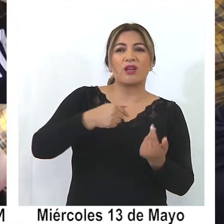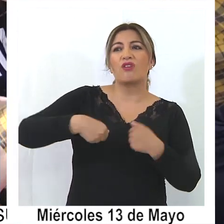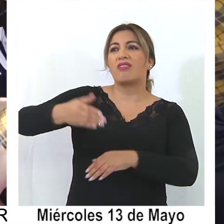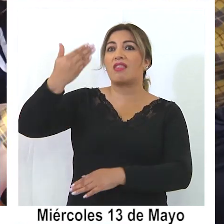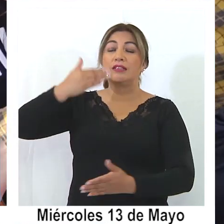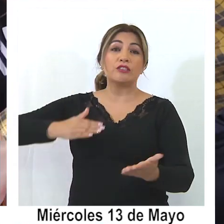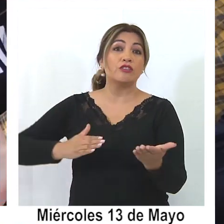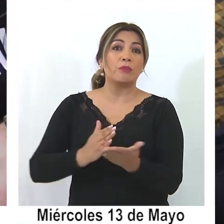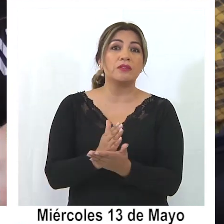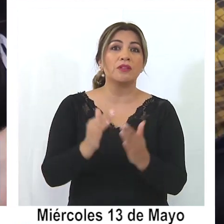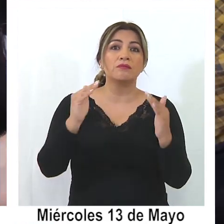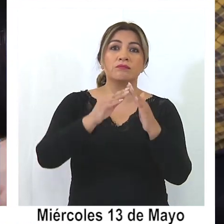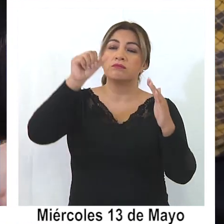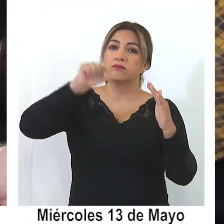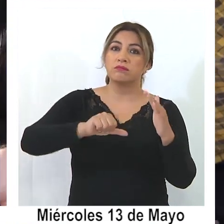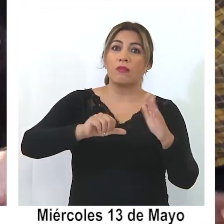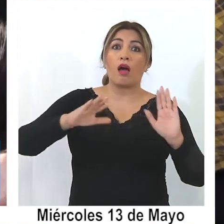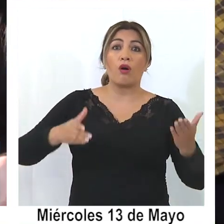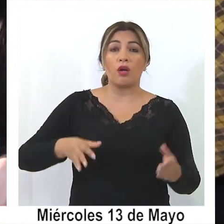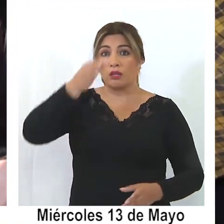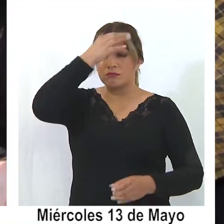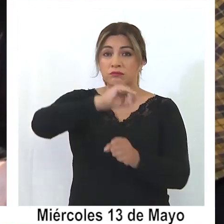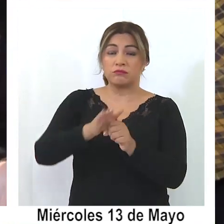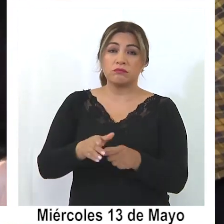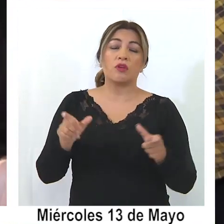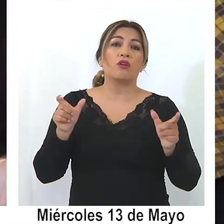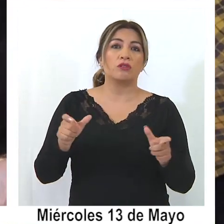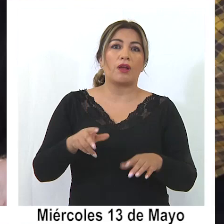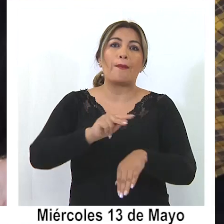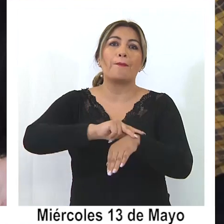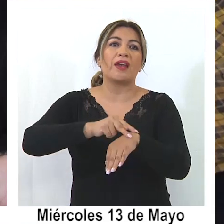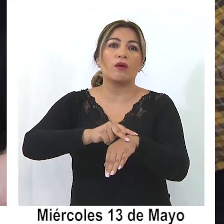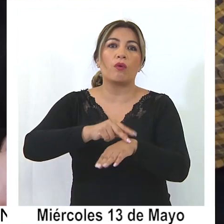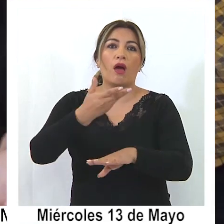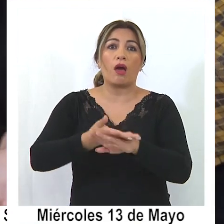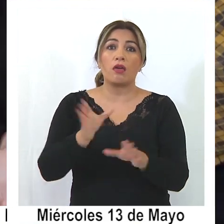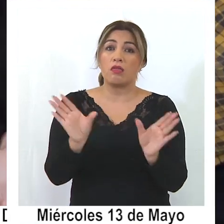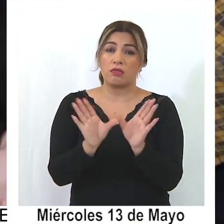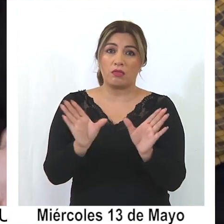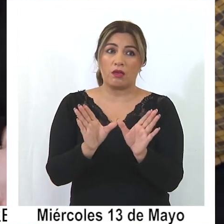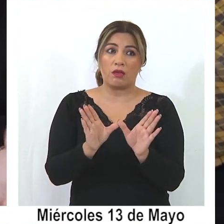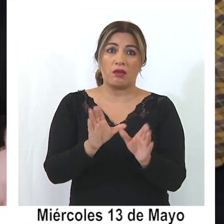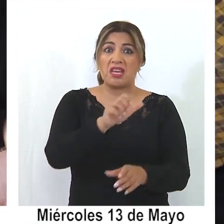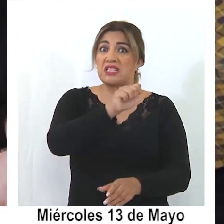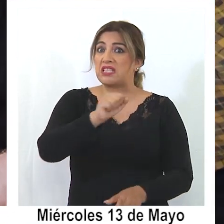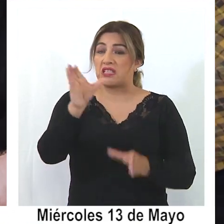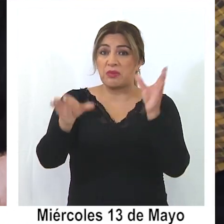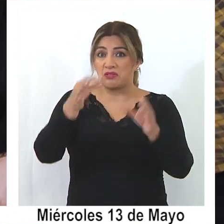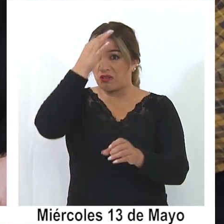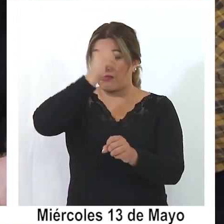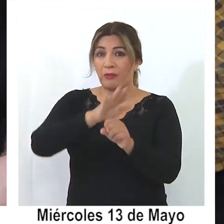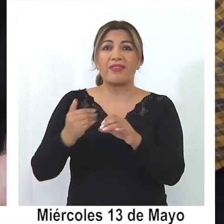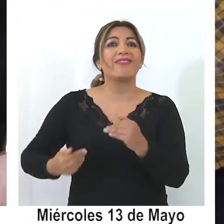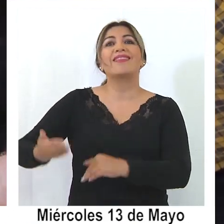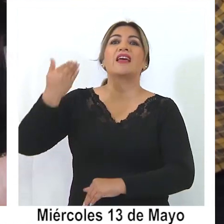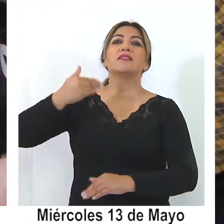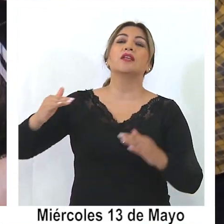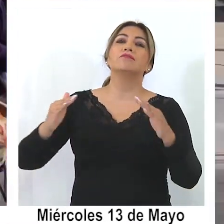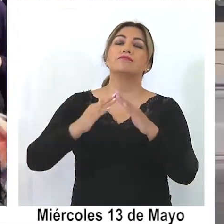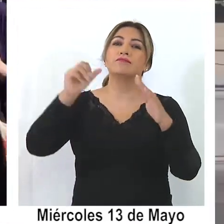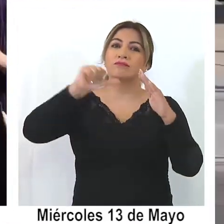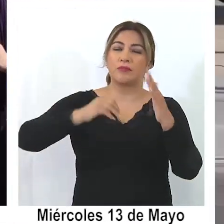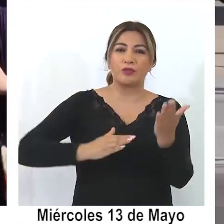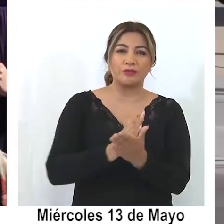principio hizo la cuarentena y está controlado. En el caso de Paraguay, tiene 10 fallecidos, 600 contagiados, porque desde el inicio hizo la